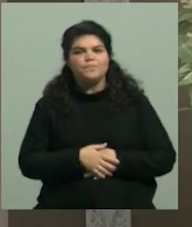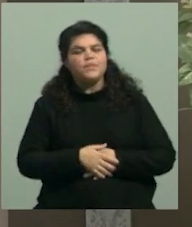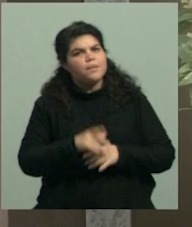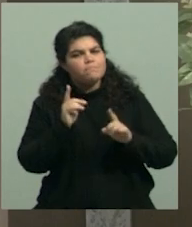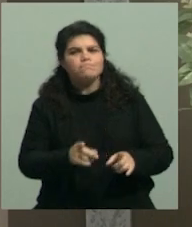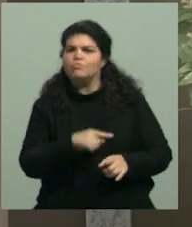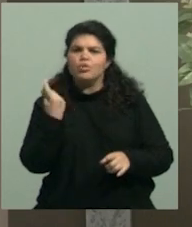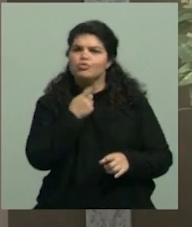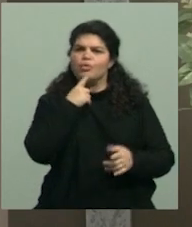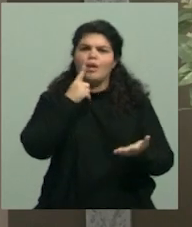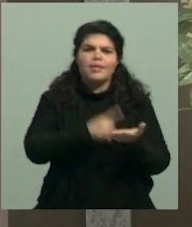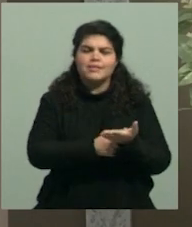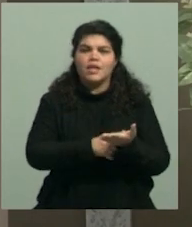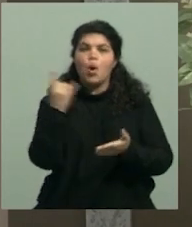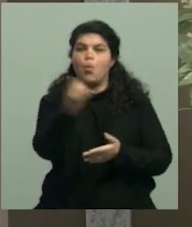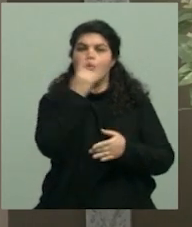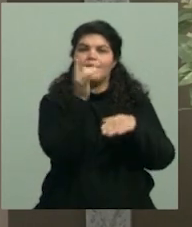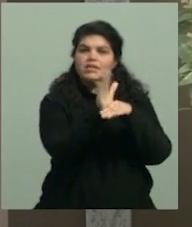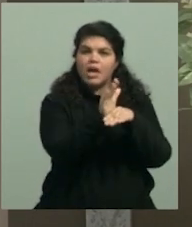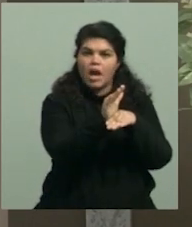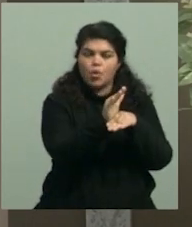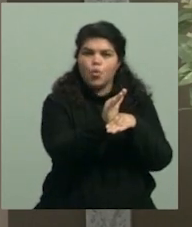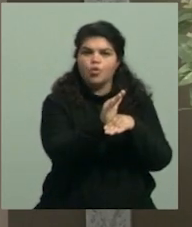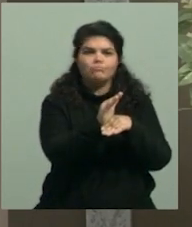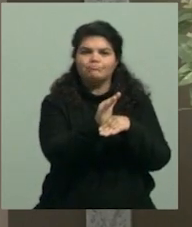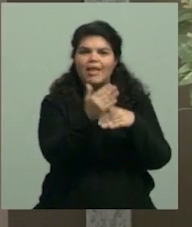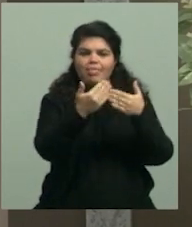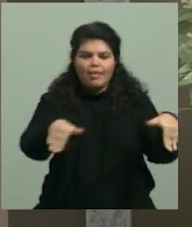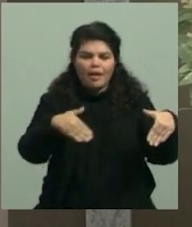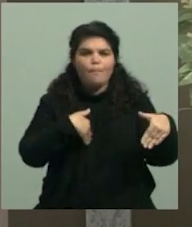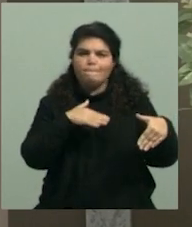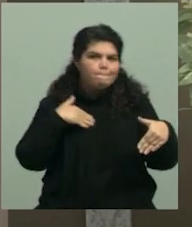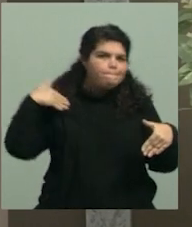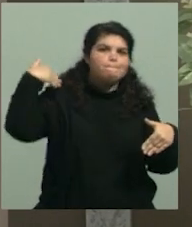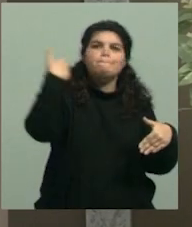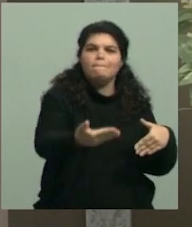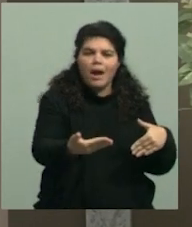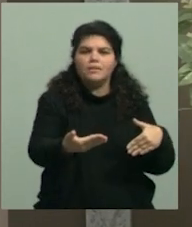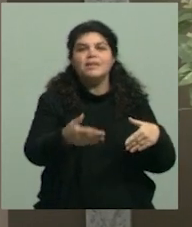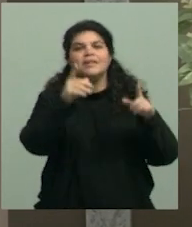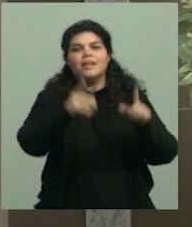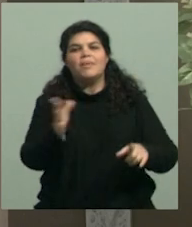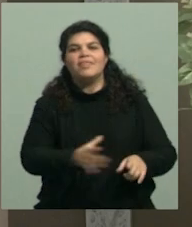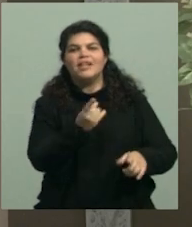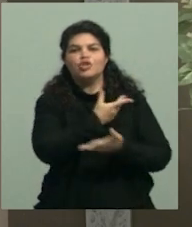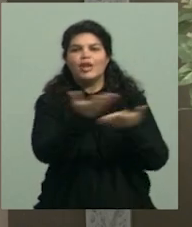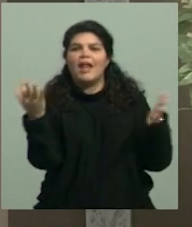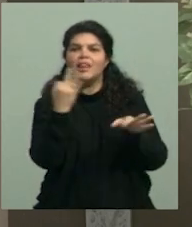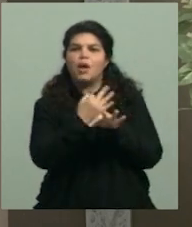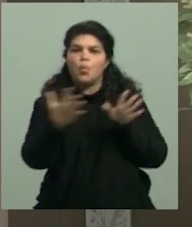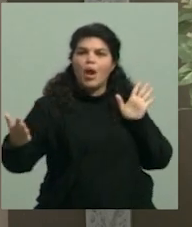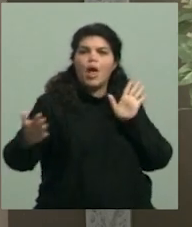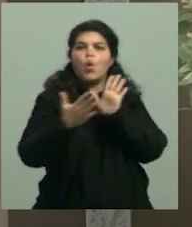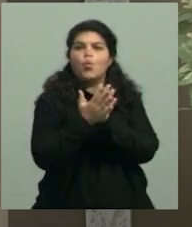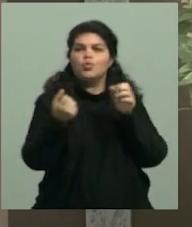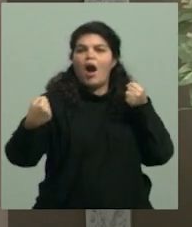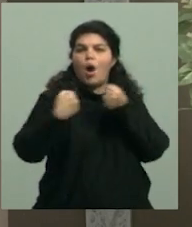fronteras, no solo de la Universidad Nacional de Puyo y haciendo un convenio con la Dirección General de Escuelas, sino también de